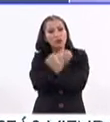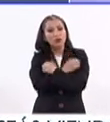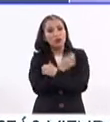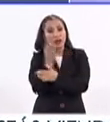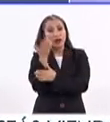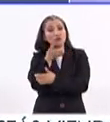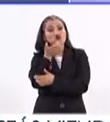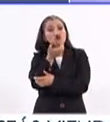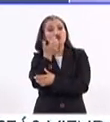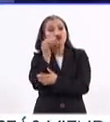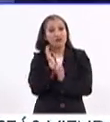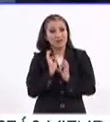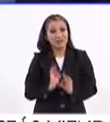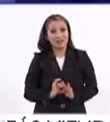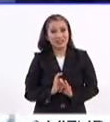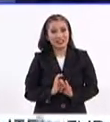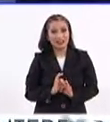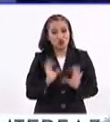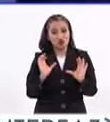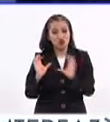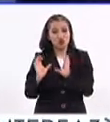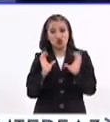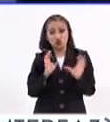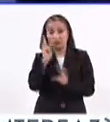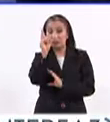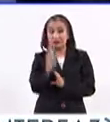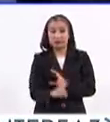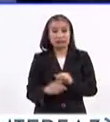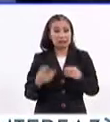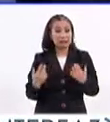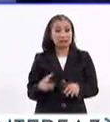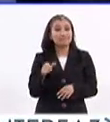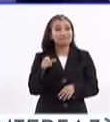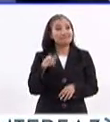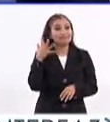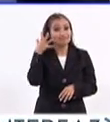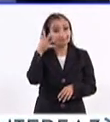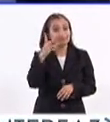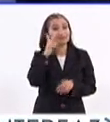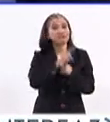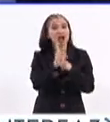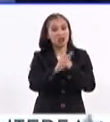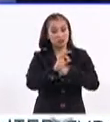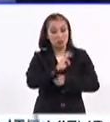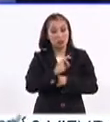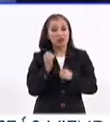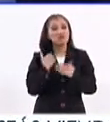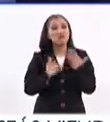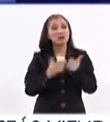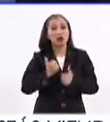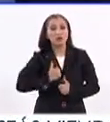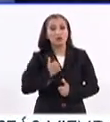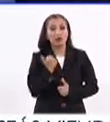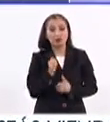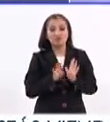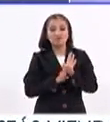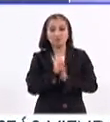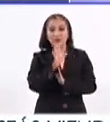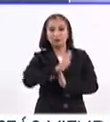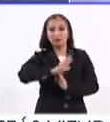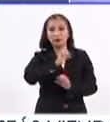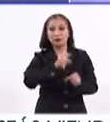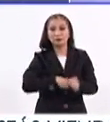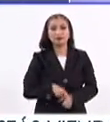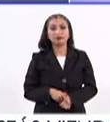esta cultura física de la que hablamos, considero que, sin duda alguna, nuestro país tiene el potencial para saber aprovecharlo y para crecer como